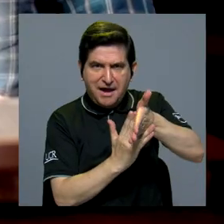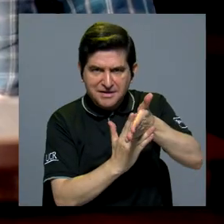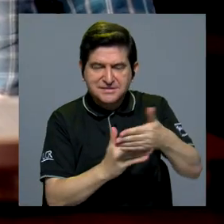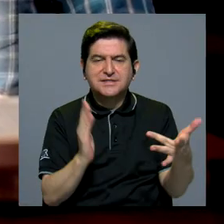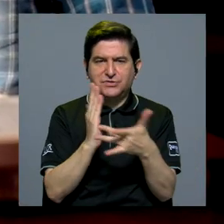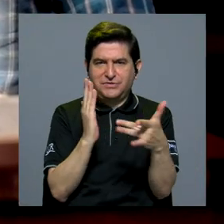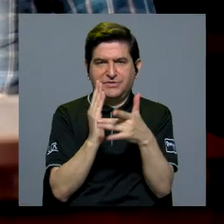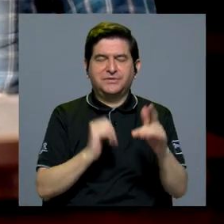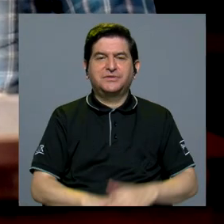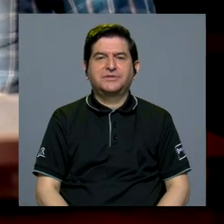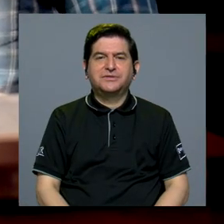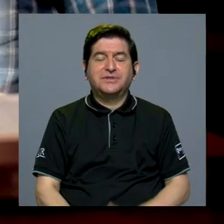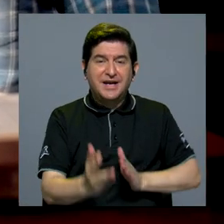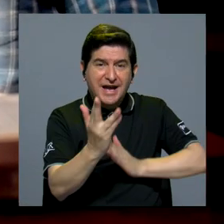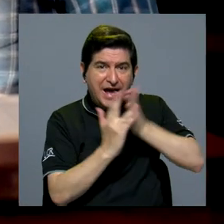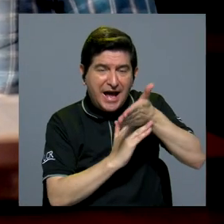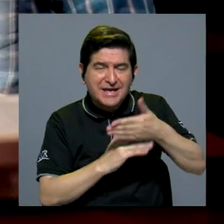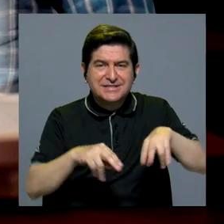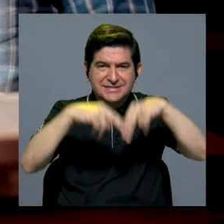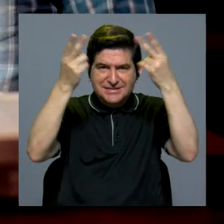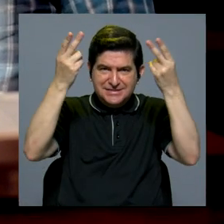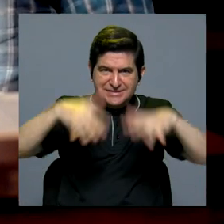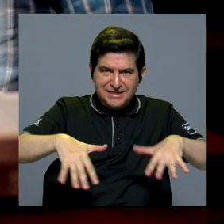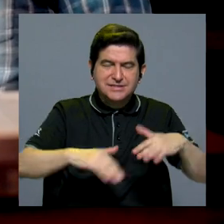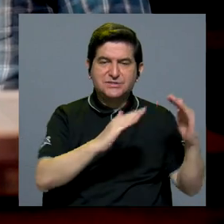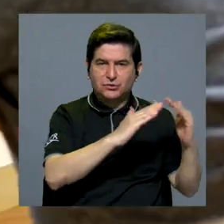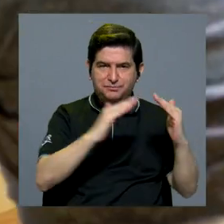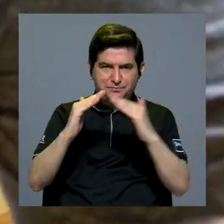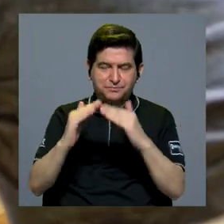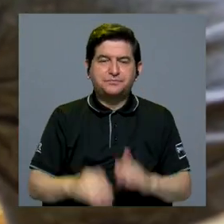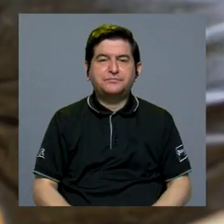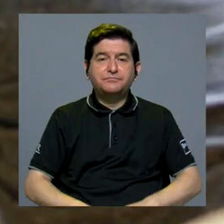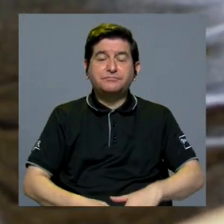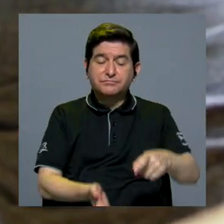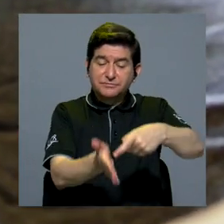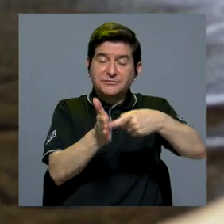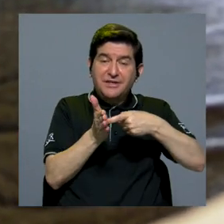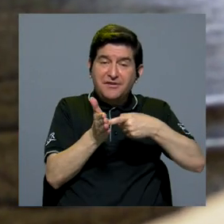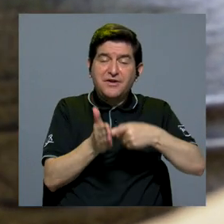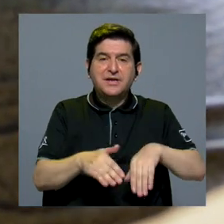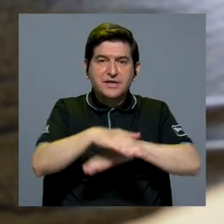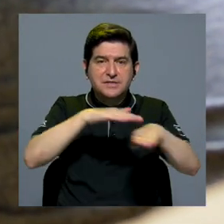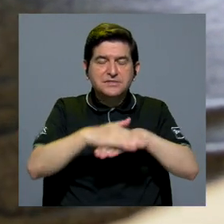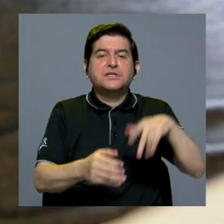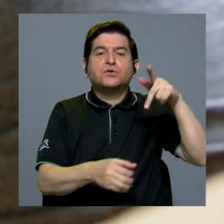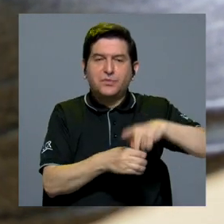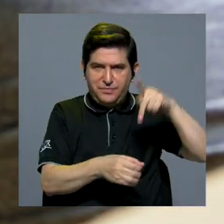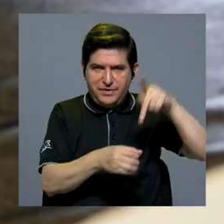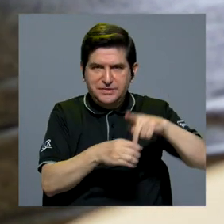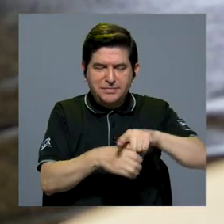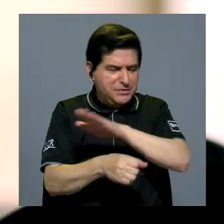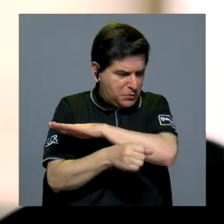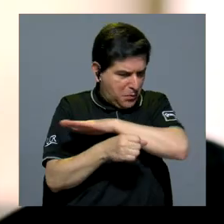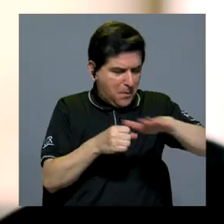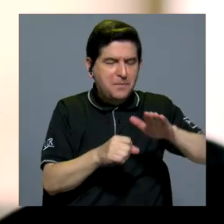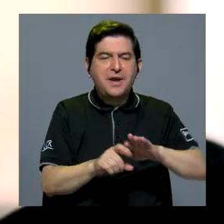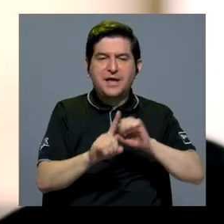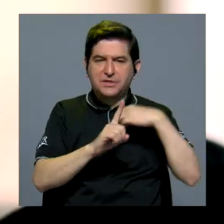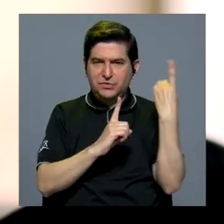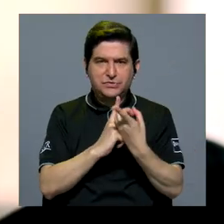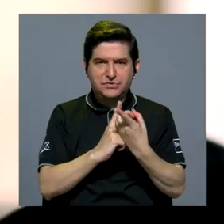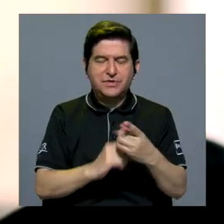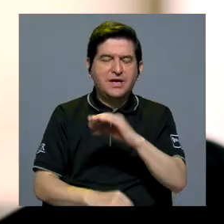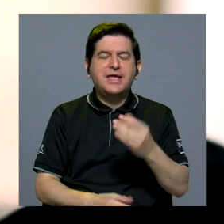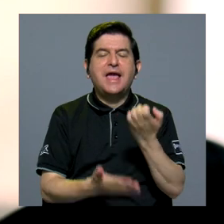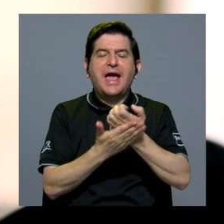a la tecnología. El acceso a Internet en los hogares es un requisito básico para la participación plena en la sociedad